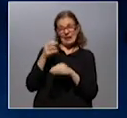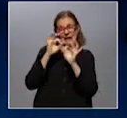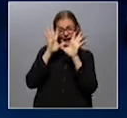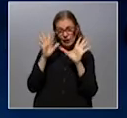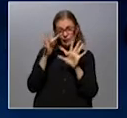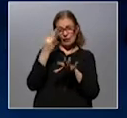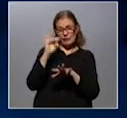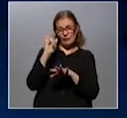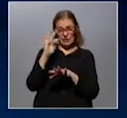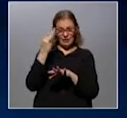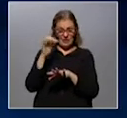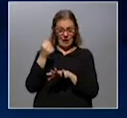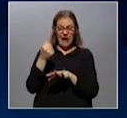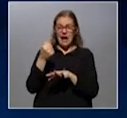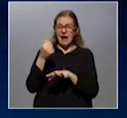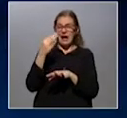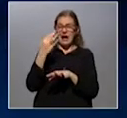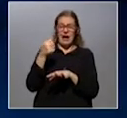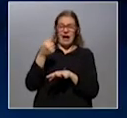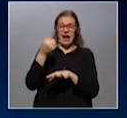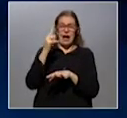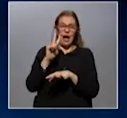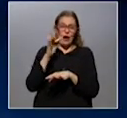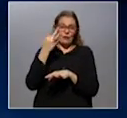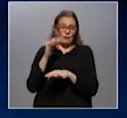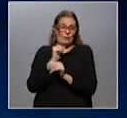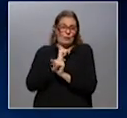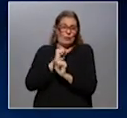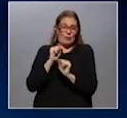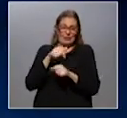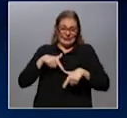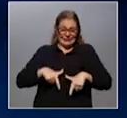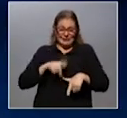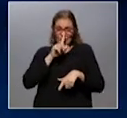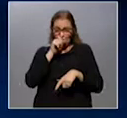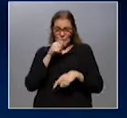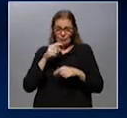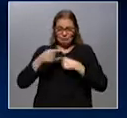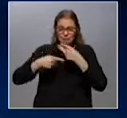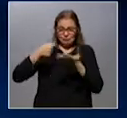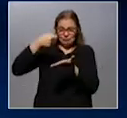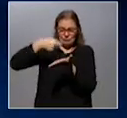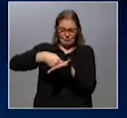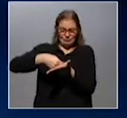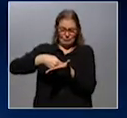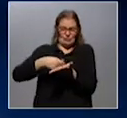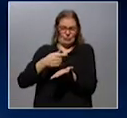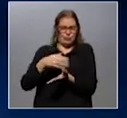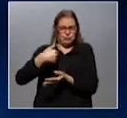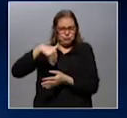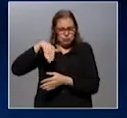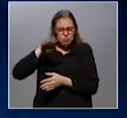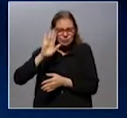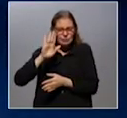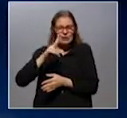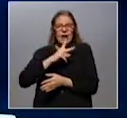Ni la Intendencia de Montevideo Ni CAFO Están en condiciones de poder Llevar adelante Una inversión de ese tipo, ¿no? Y lo que dice Lombardo Y lo